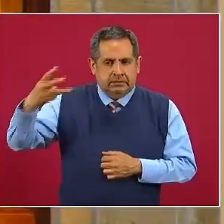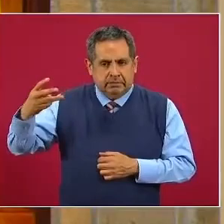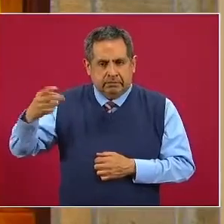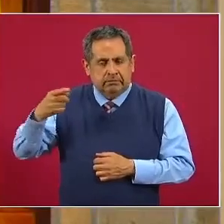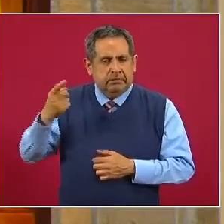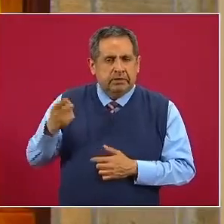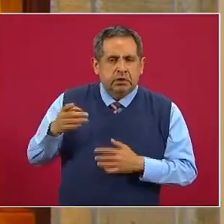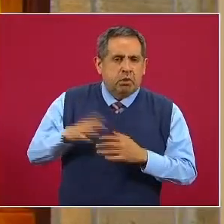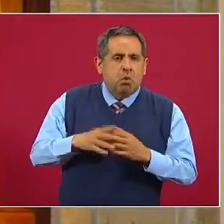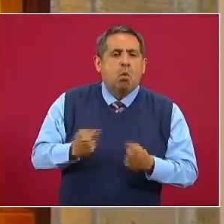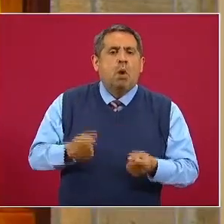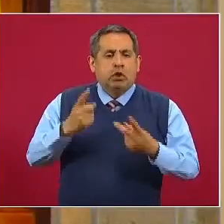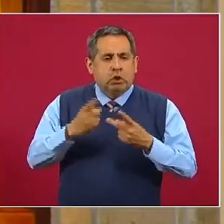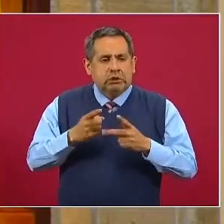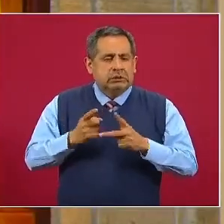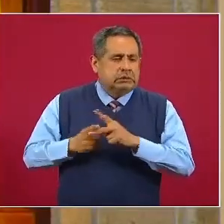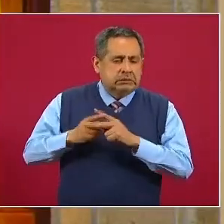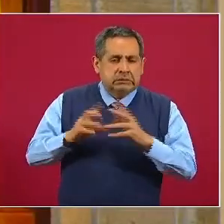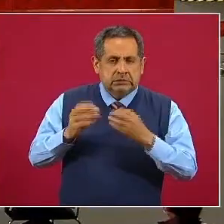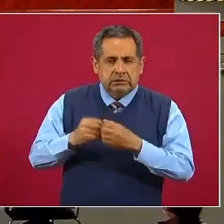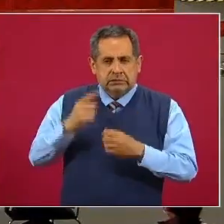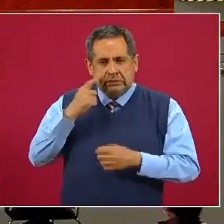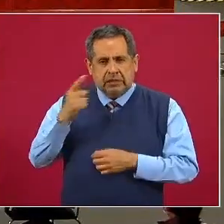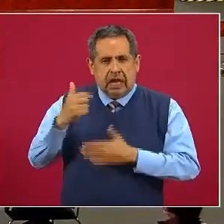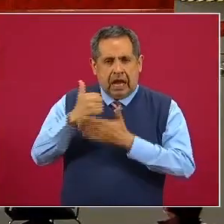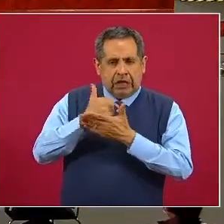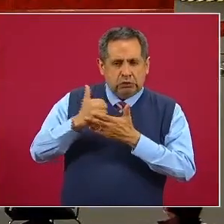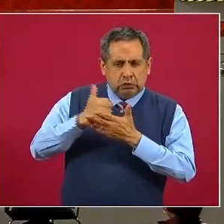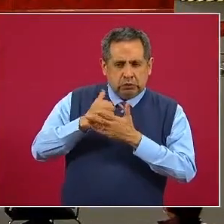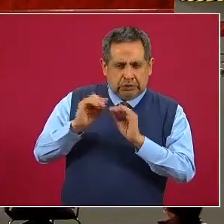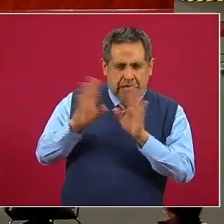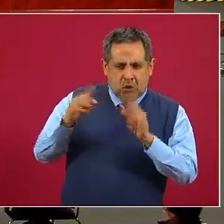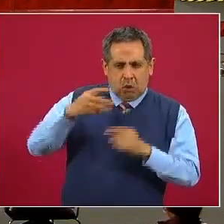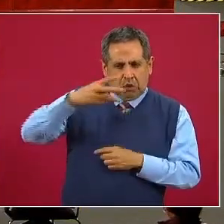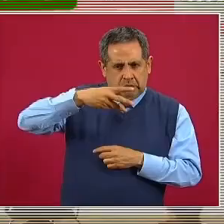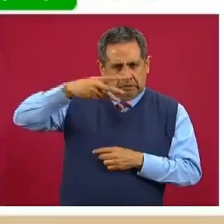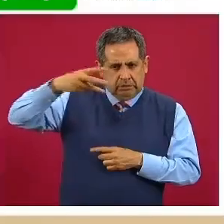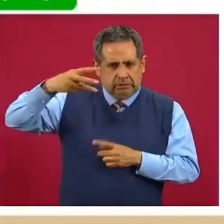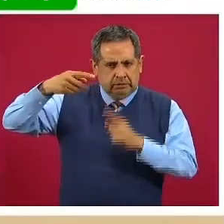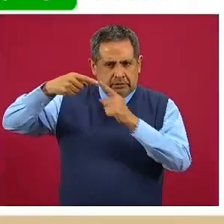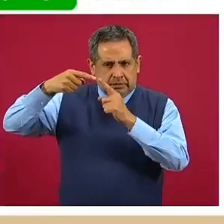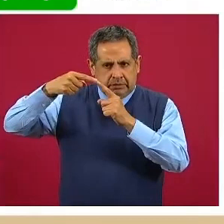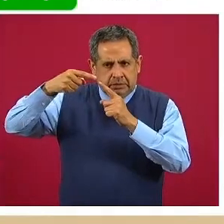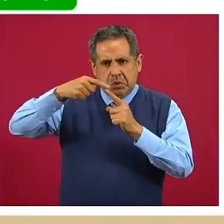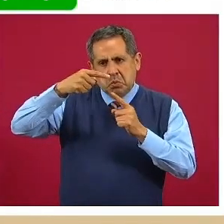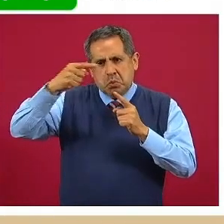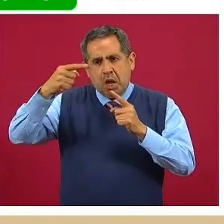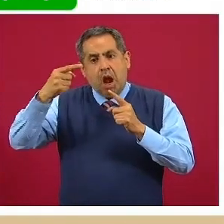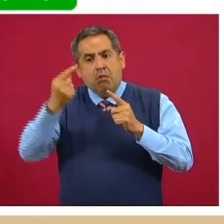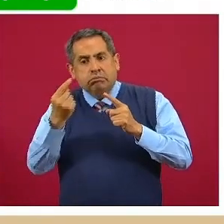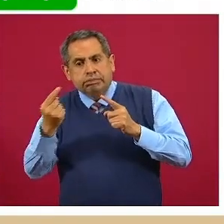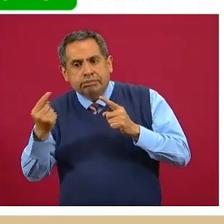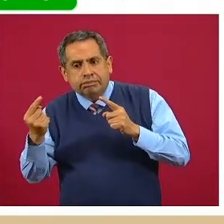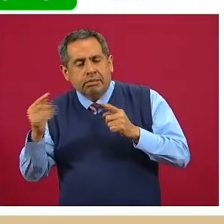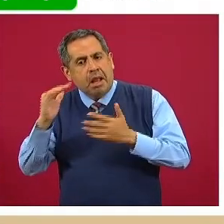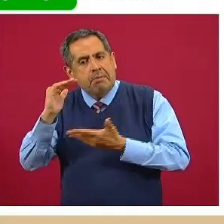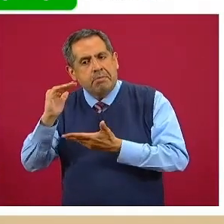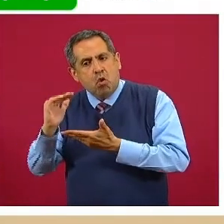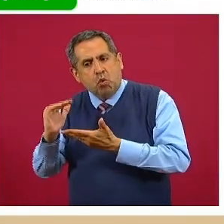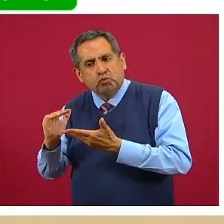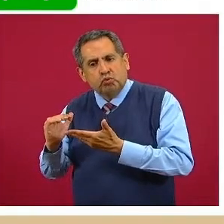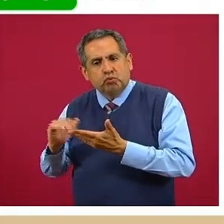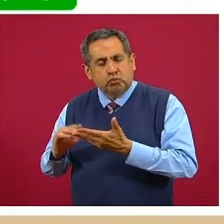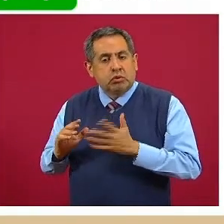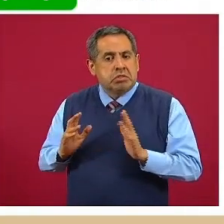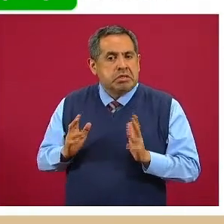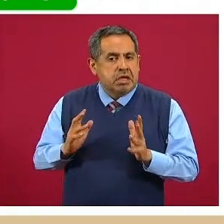estimados que viene a ser la curva de color azul claro superior en donde vemos esta caída importante que